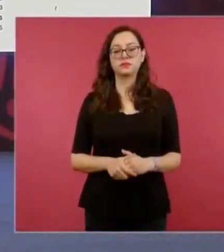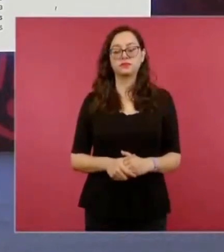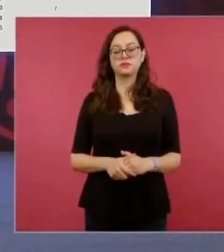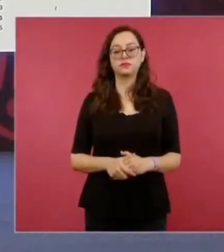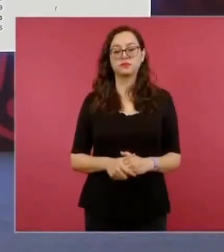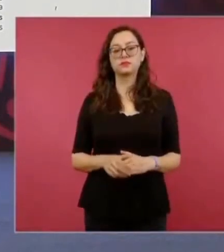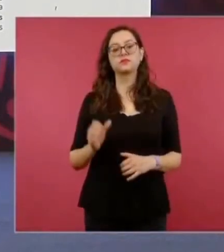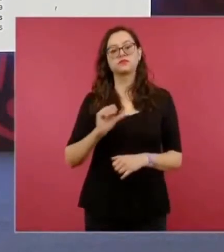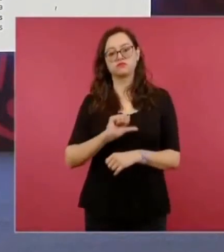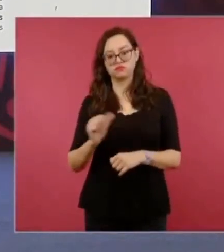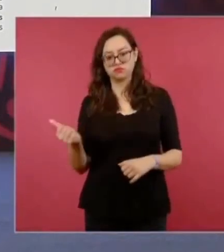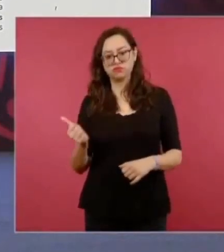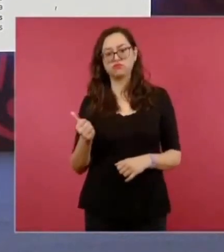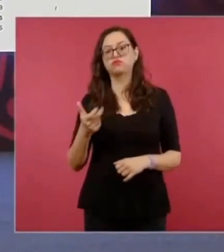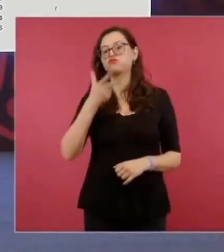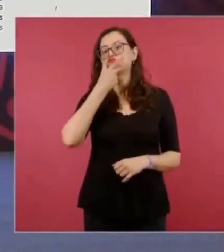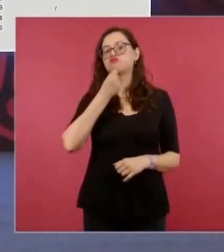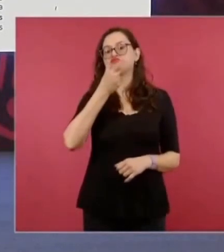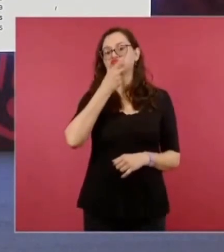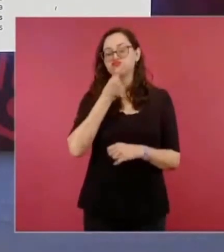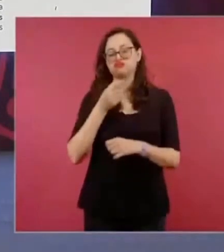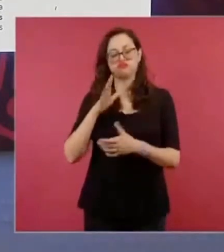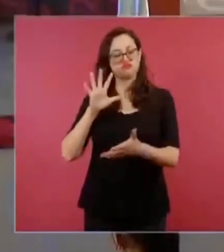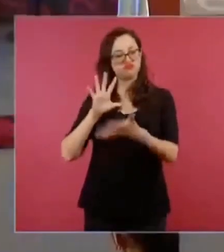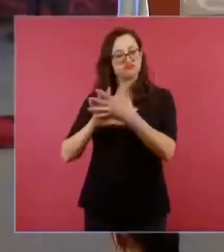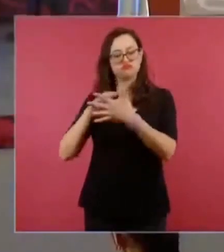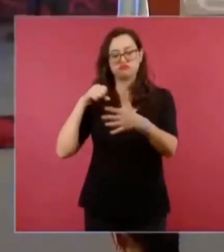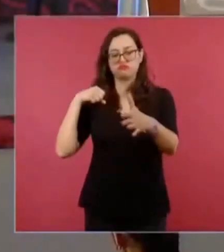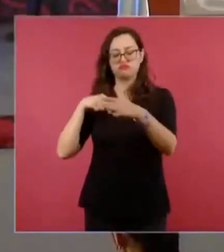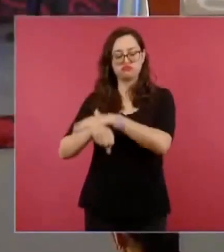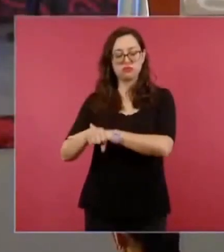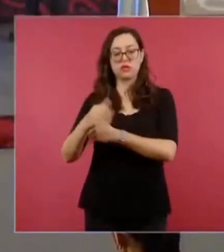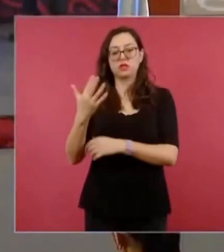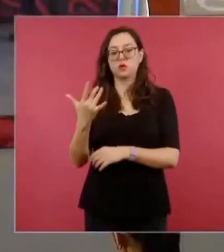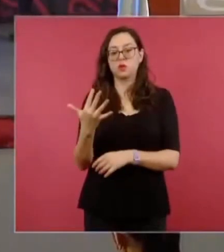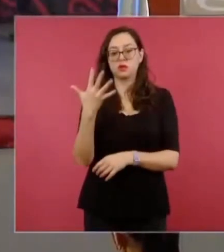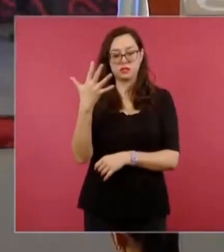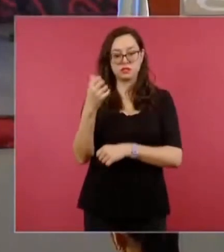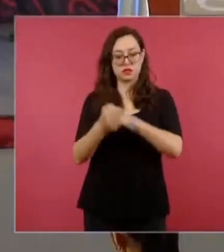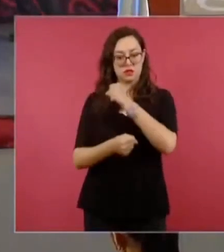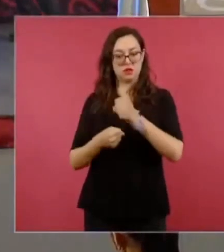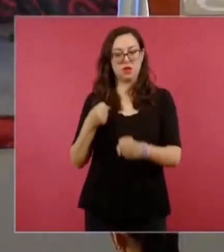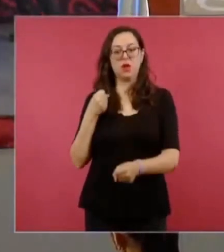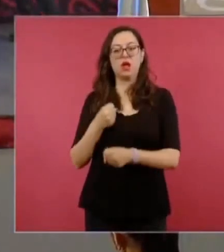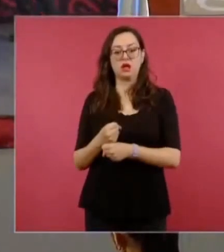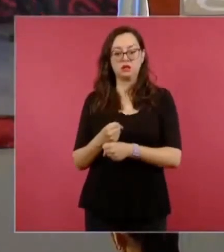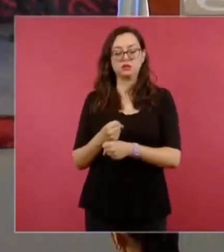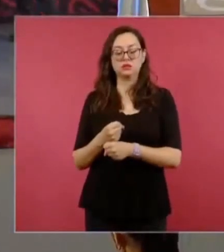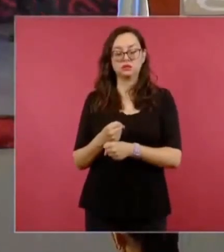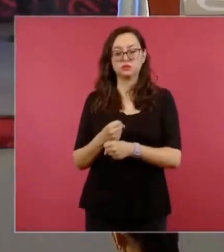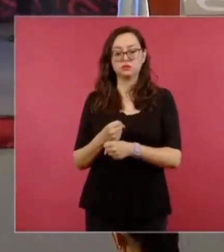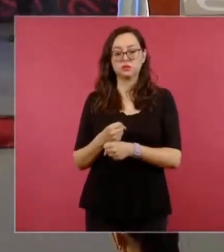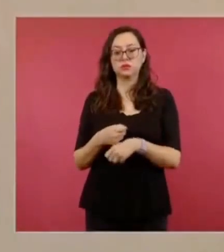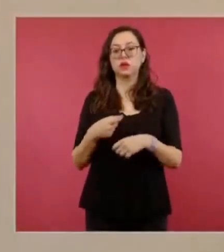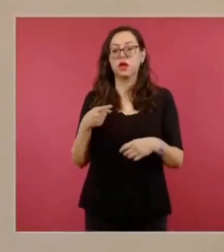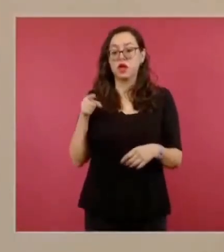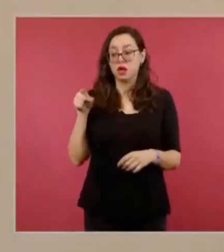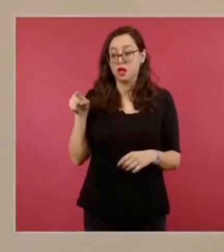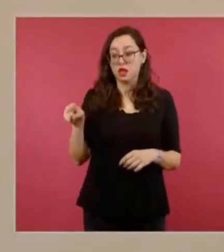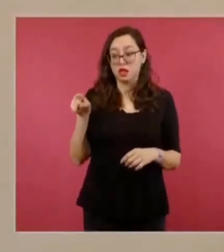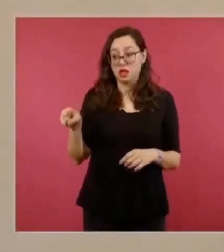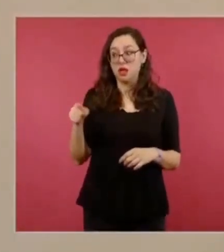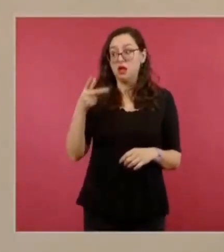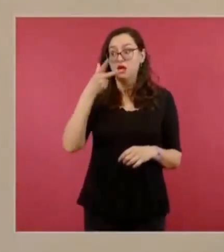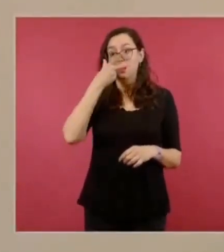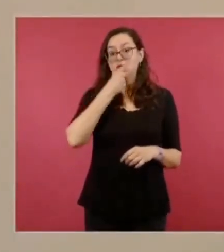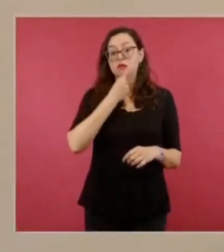Otra sentencia de 55 años y seis meses de prisión en contra de Alejandro N., tras acreditar su participación en